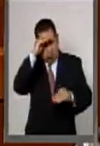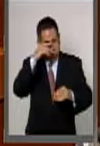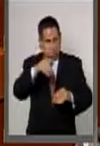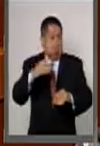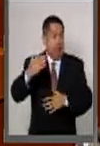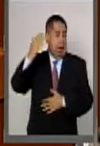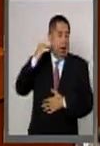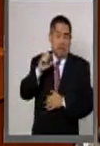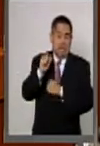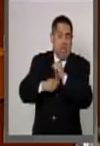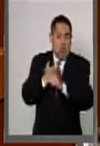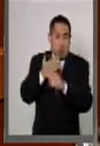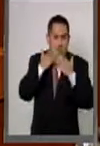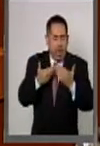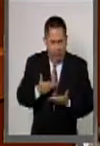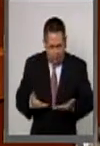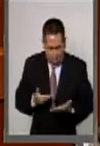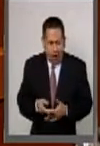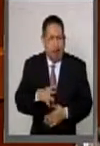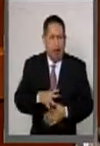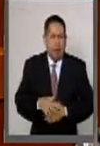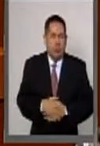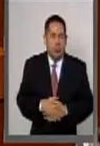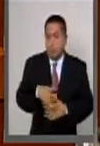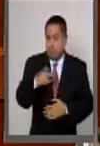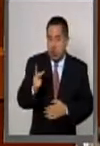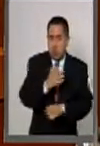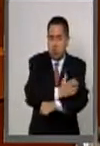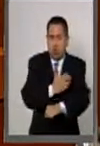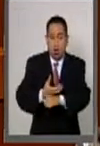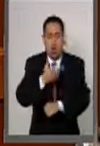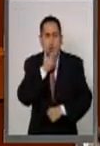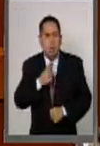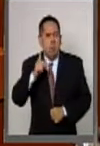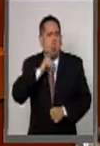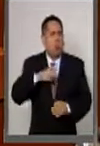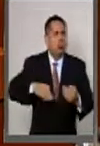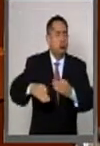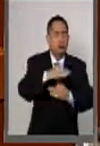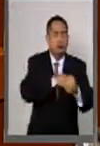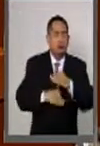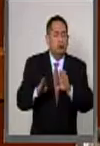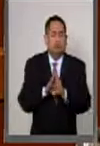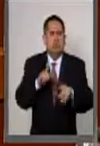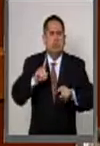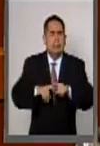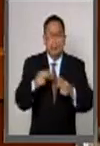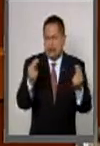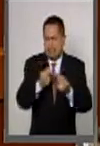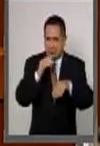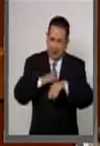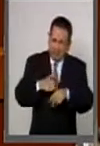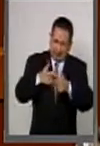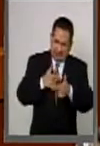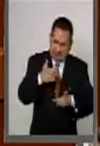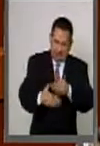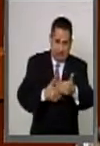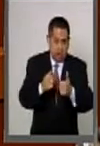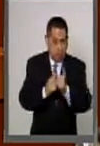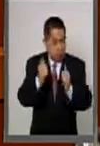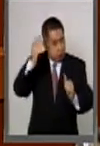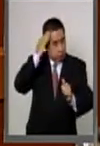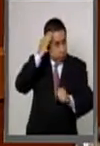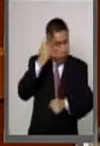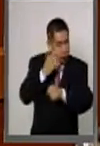seis décadas. Pero, compañeras y compañeros senadores, todo esto necesita de seguir construyendo liderazgos,